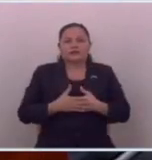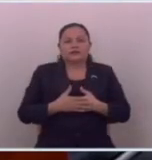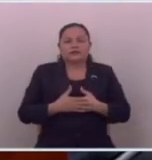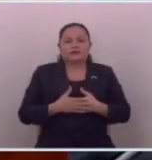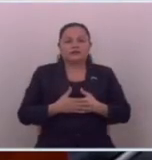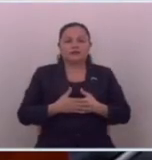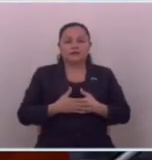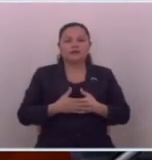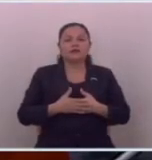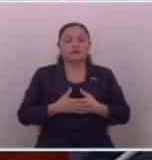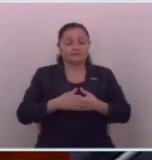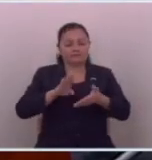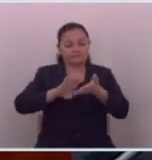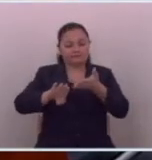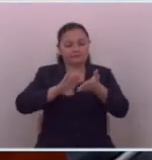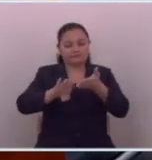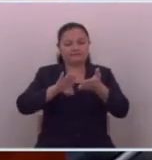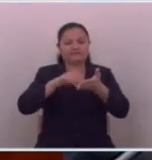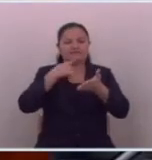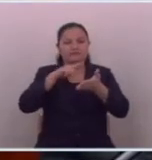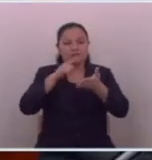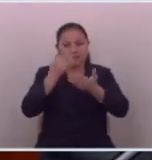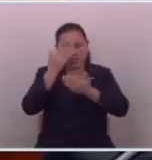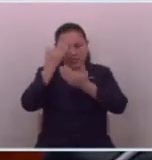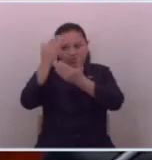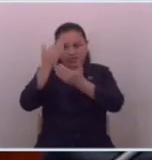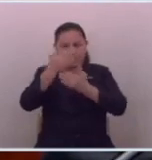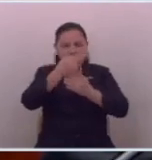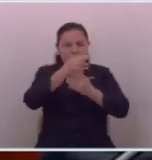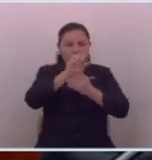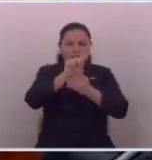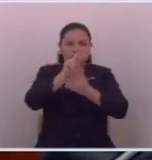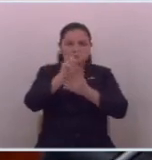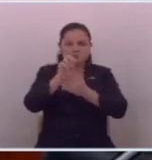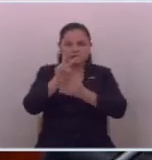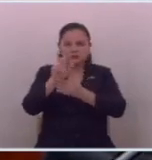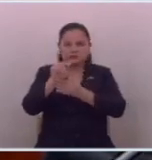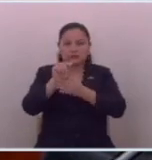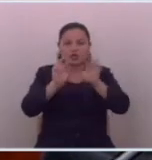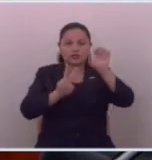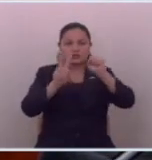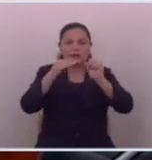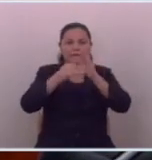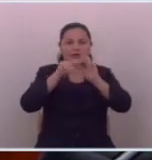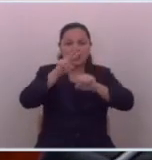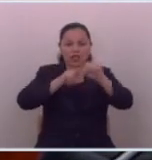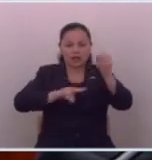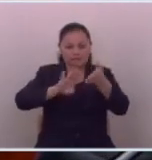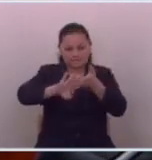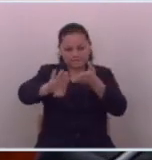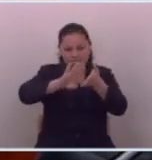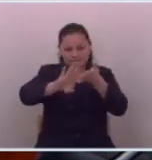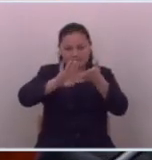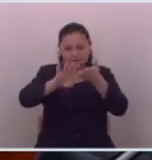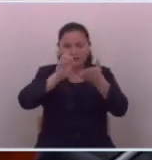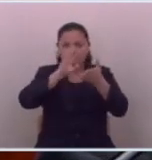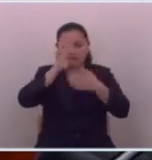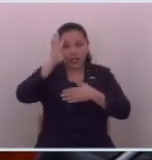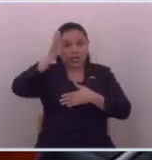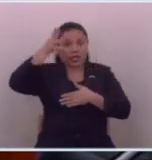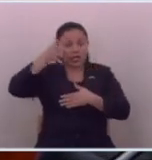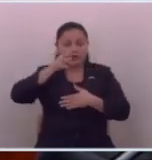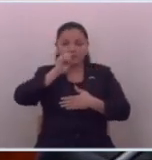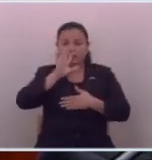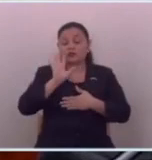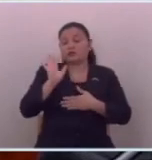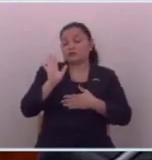a quien más les paga por ejemplo Héctor Silva Ábalos cubraba 12 mil dólares en efectivo y ahí dice el mentiroso que